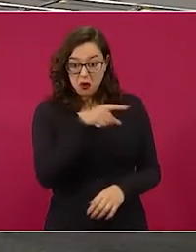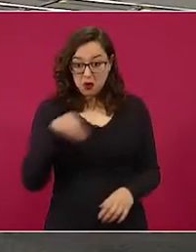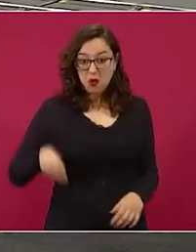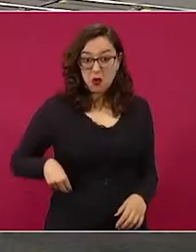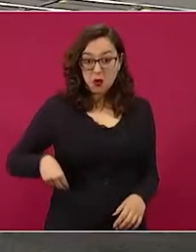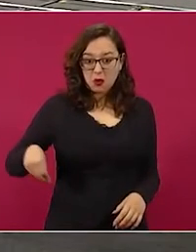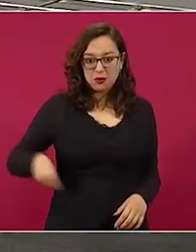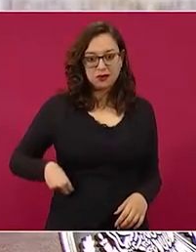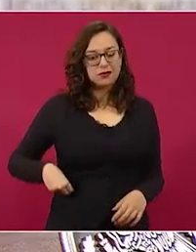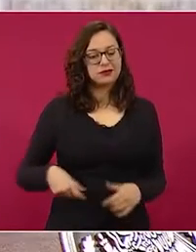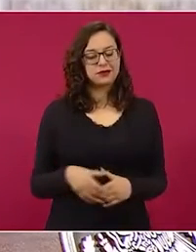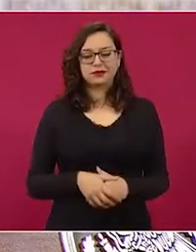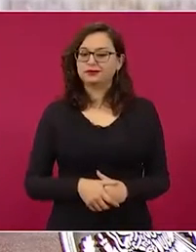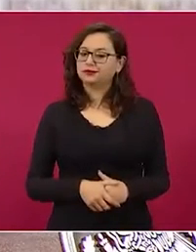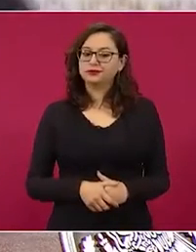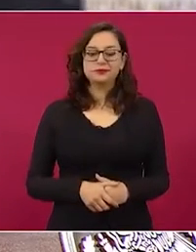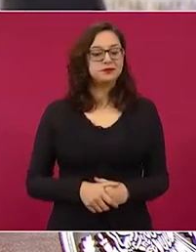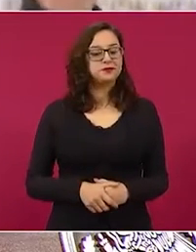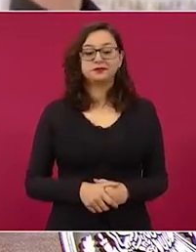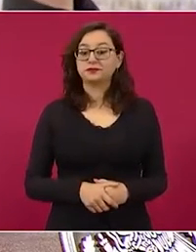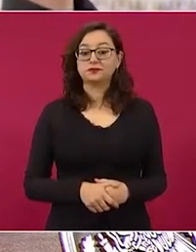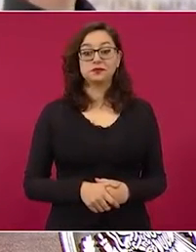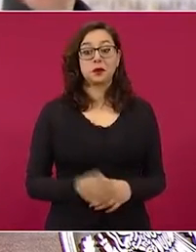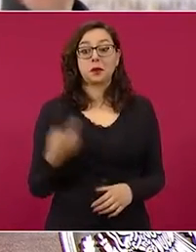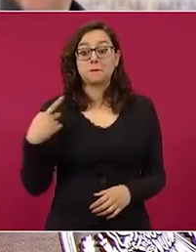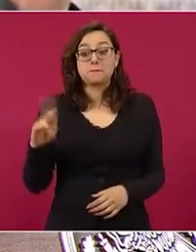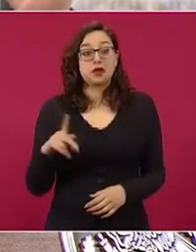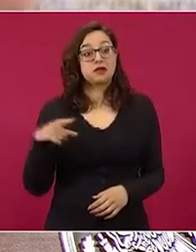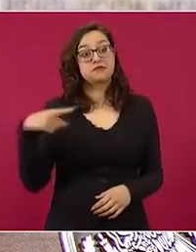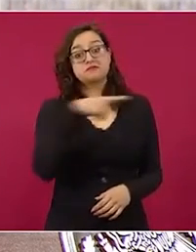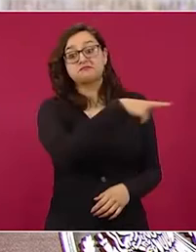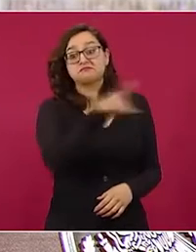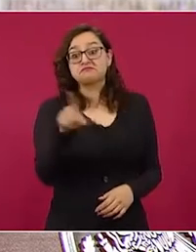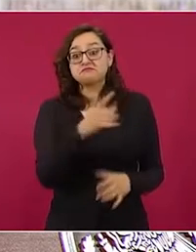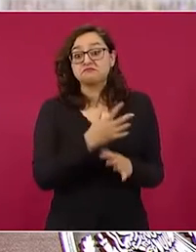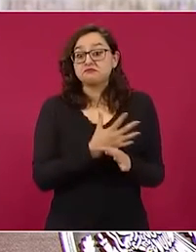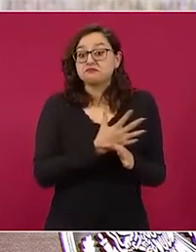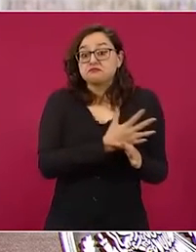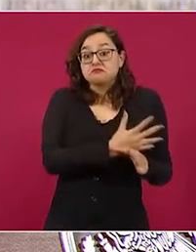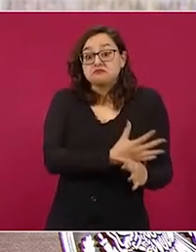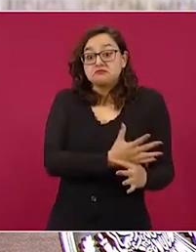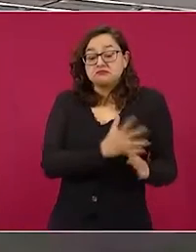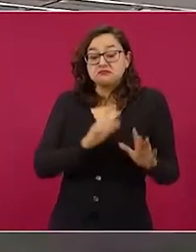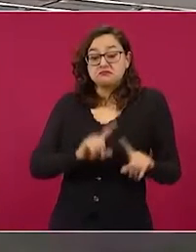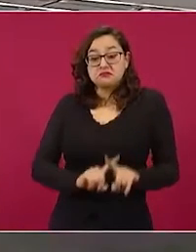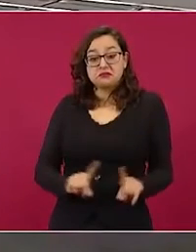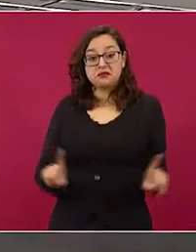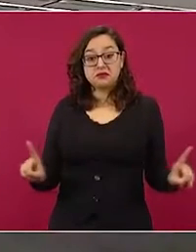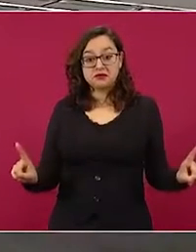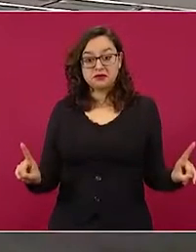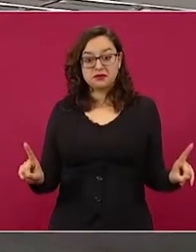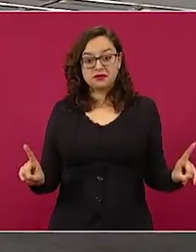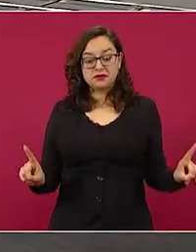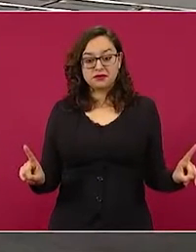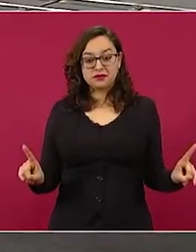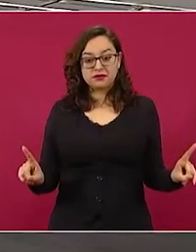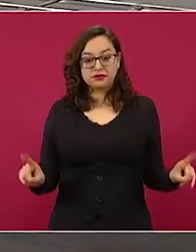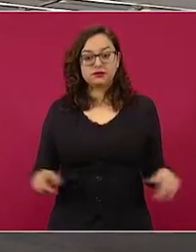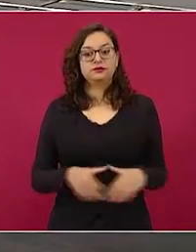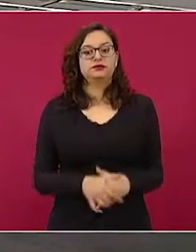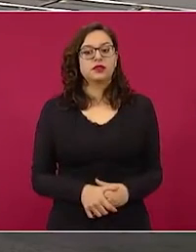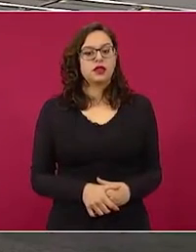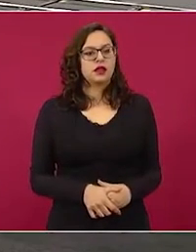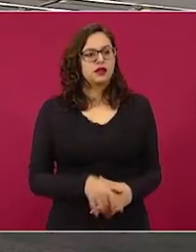pero así lo interpreto, pero es lo mismo, a ver, pon